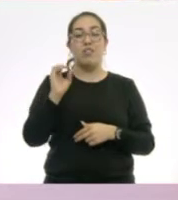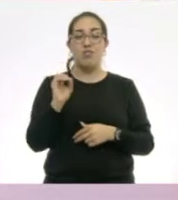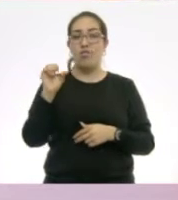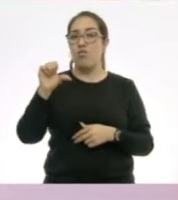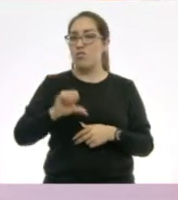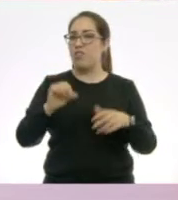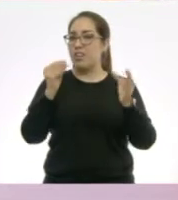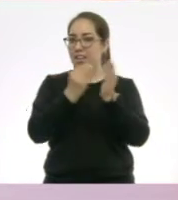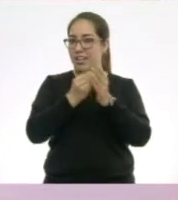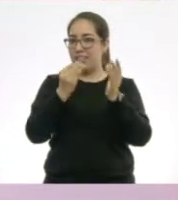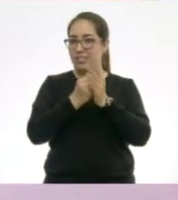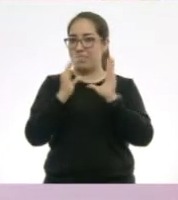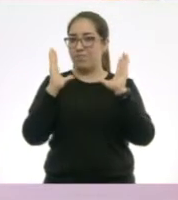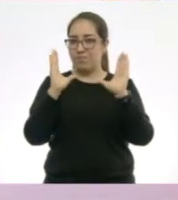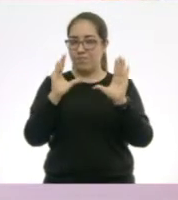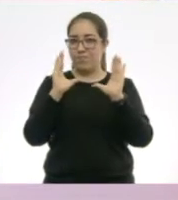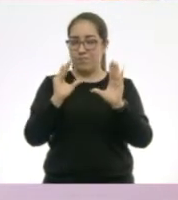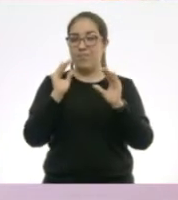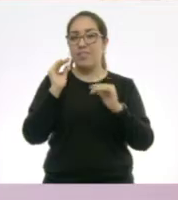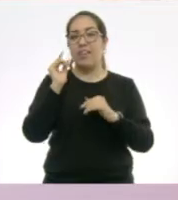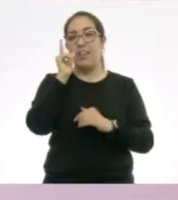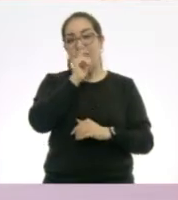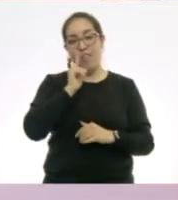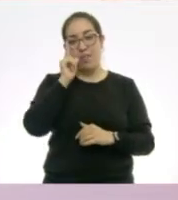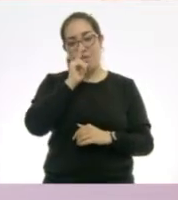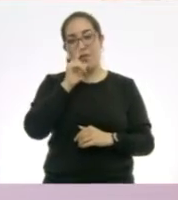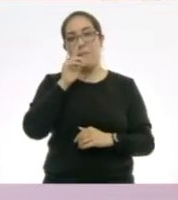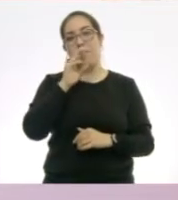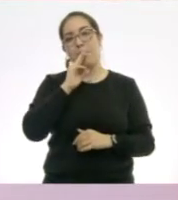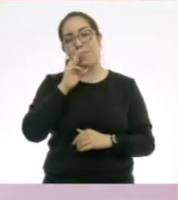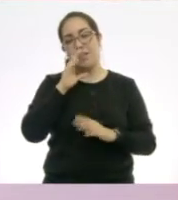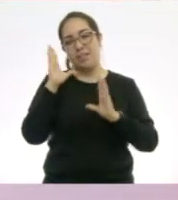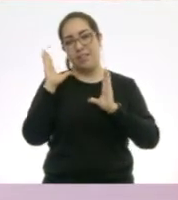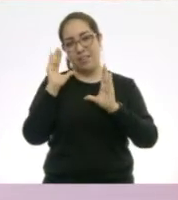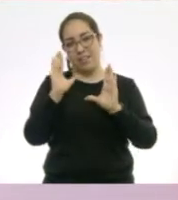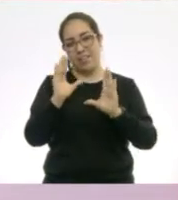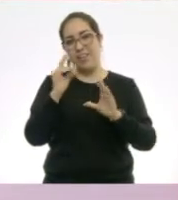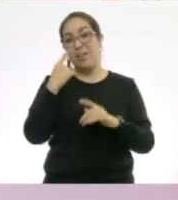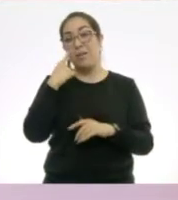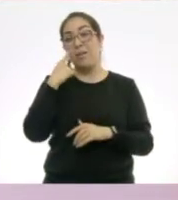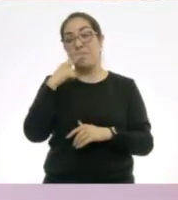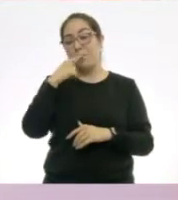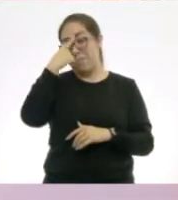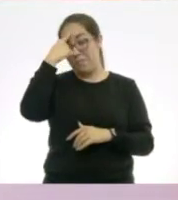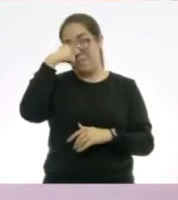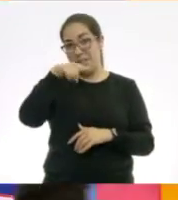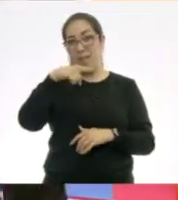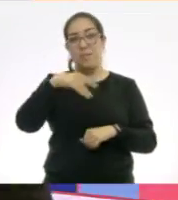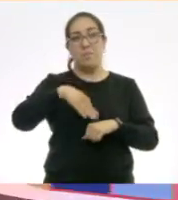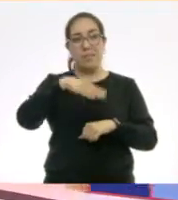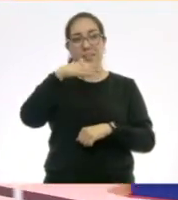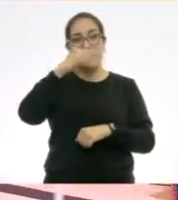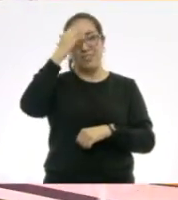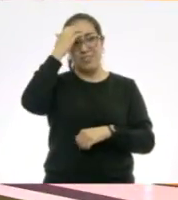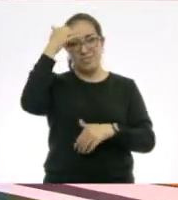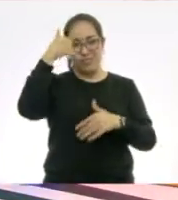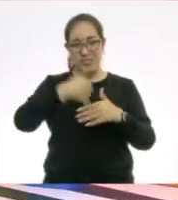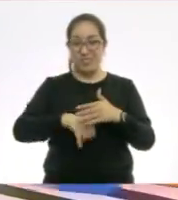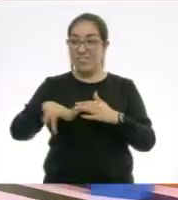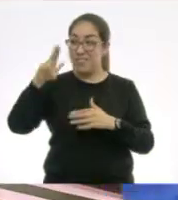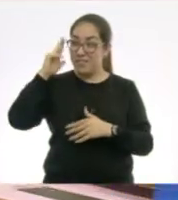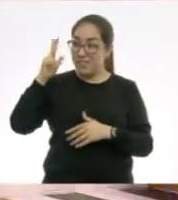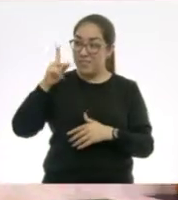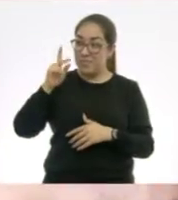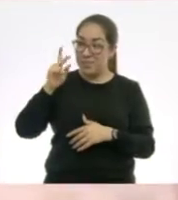clase en la asignatura de lengua materna con el tema Para Saber Más. ¡Ahora sí! ¡Listo Ramiro! ¿Cómo están? ¡Hola, Pepe! ¿Cómo estás?